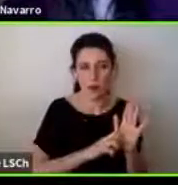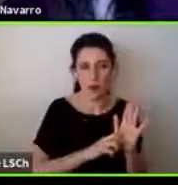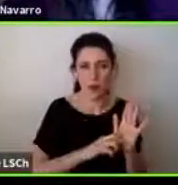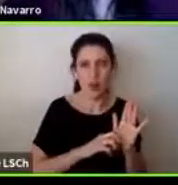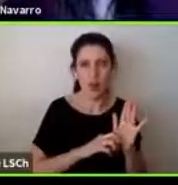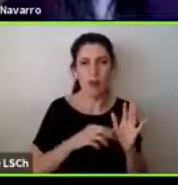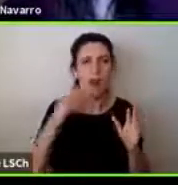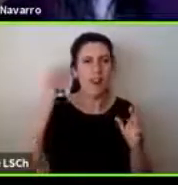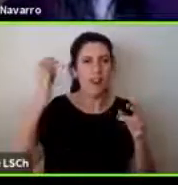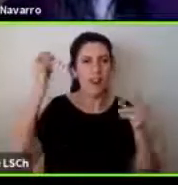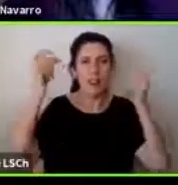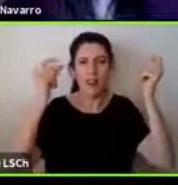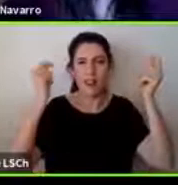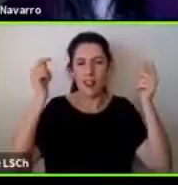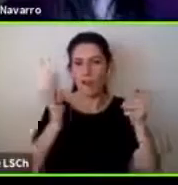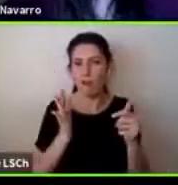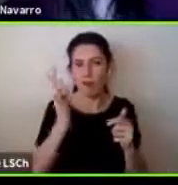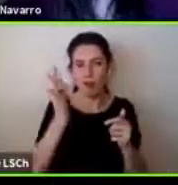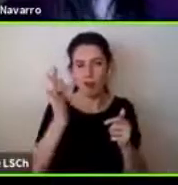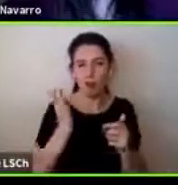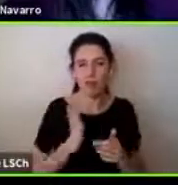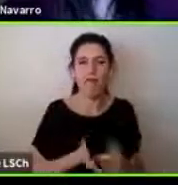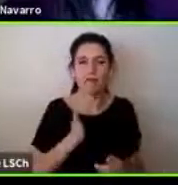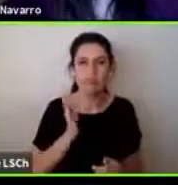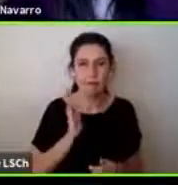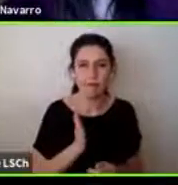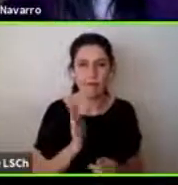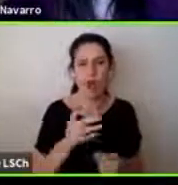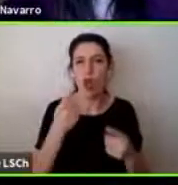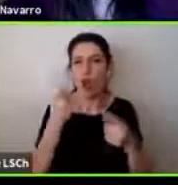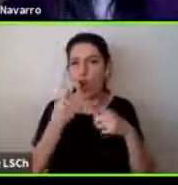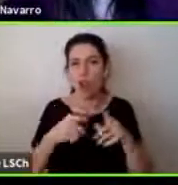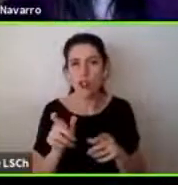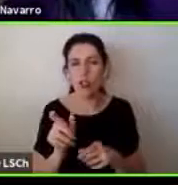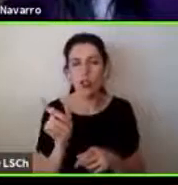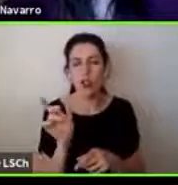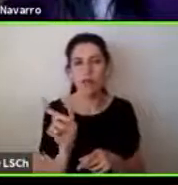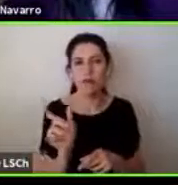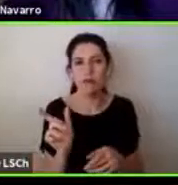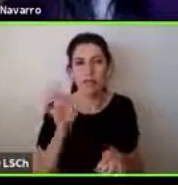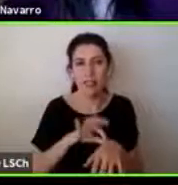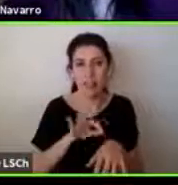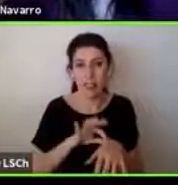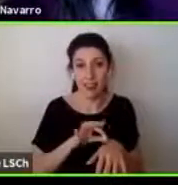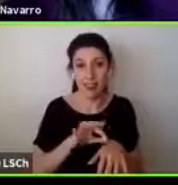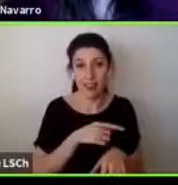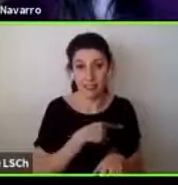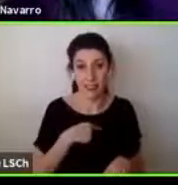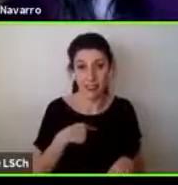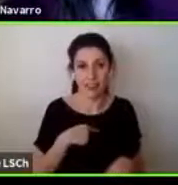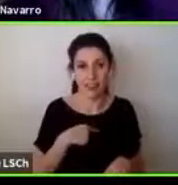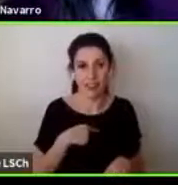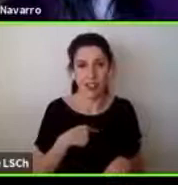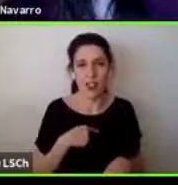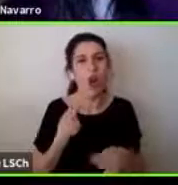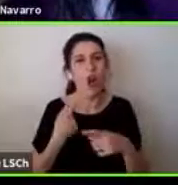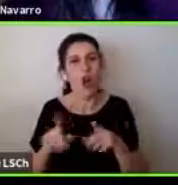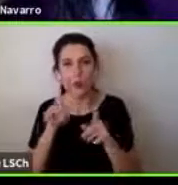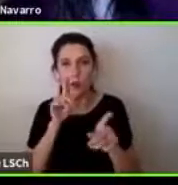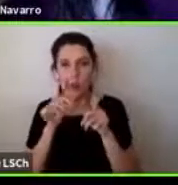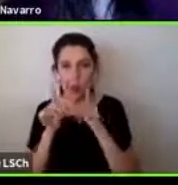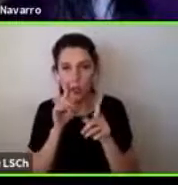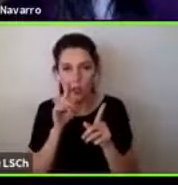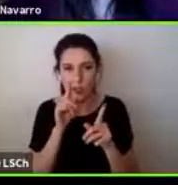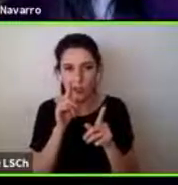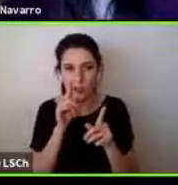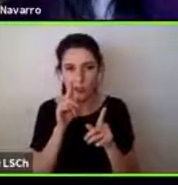adelante continuar con otras condiciones continuar con otros cuentos siempre esto tenemos que llevarlo a la